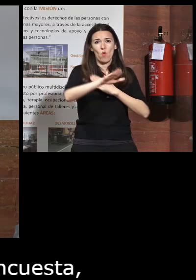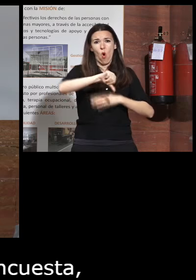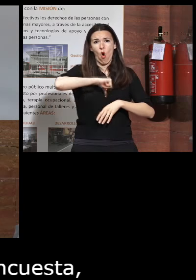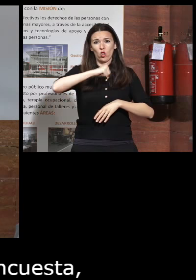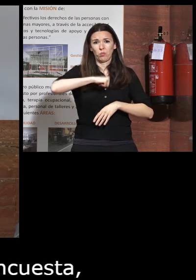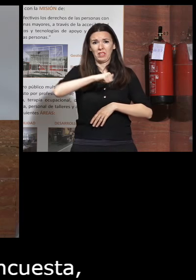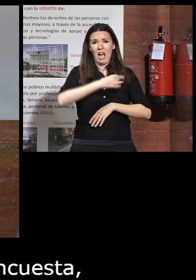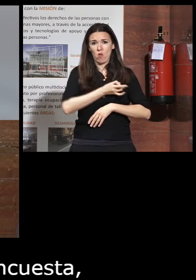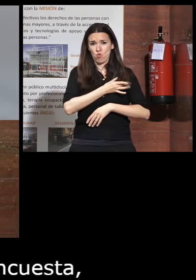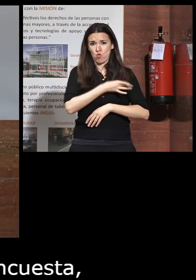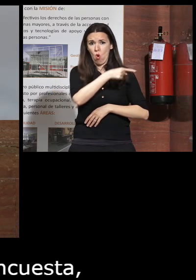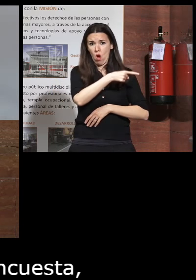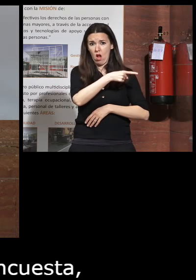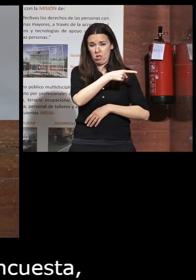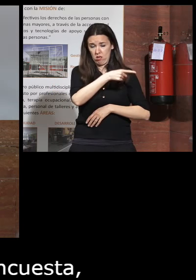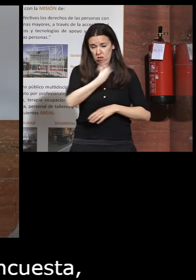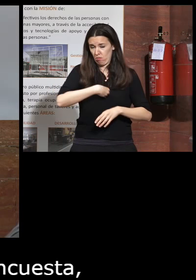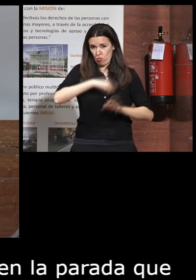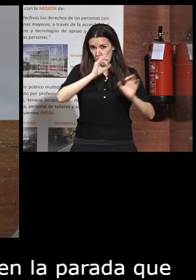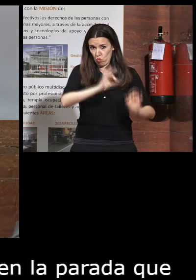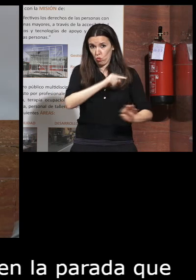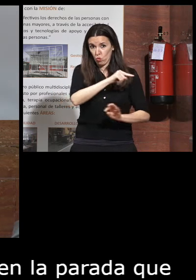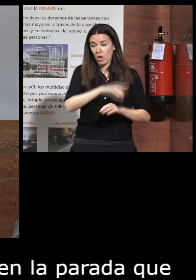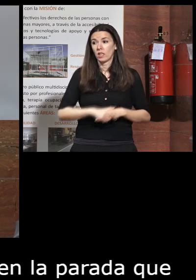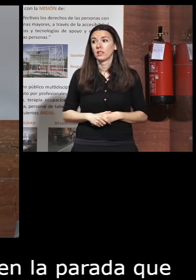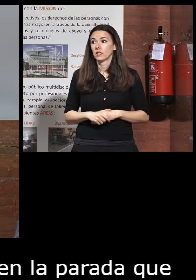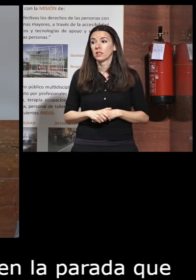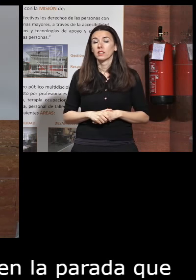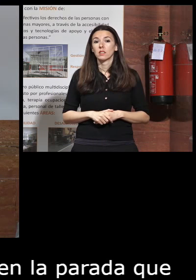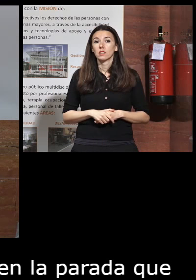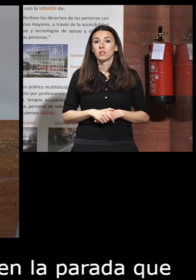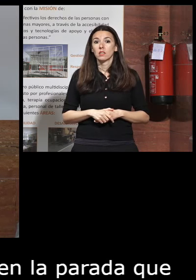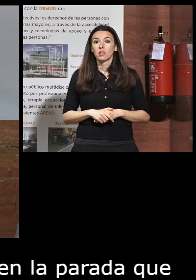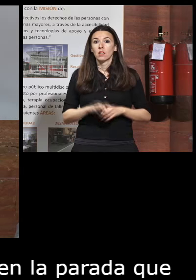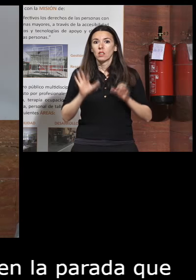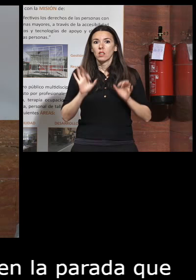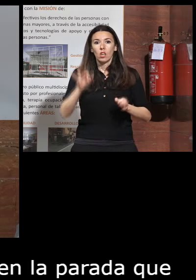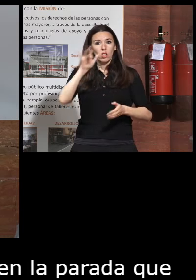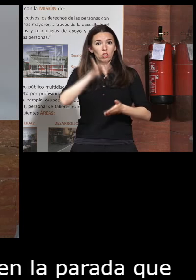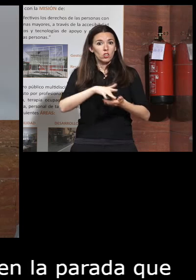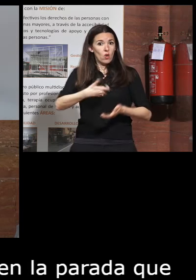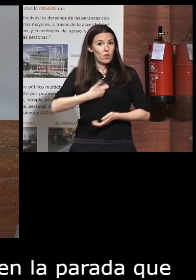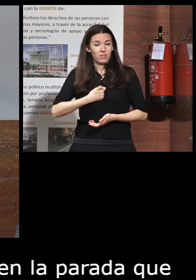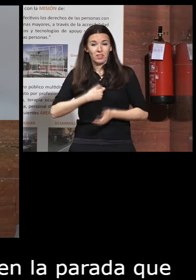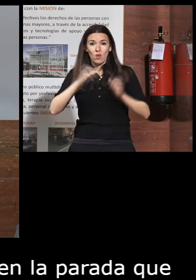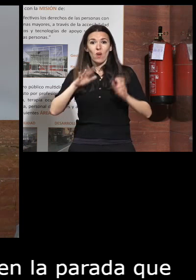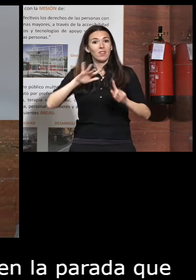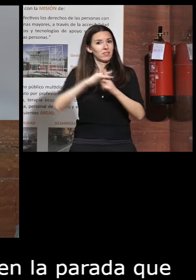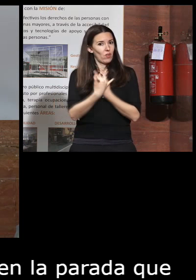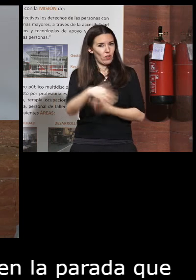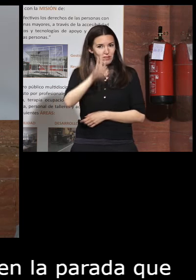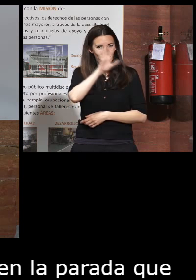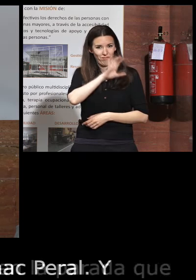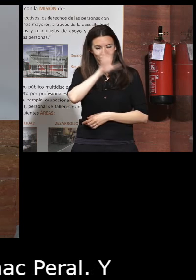ahí en Isaac Peral bueno y entonces había también como ocurrió con la teleasistencia pues situaciones curiosas